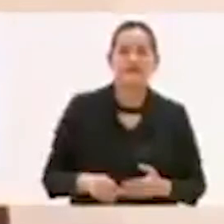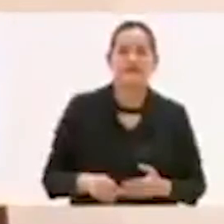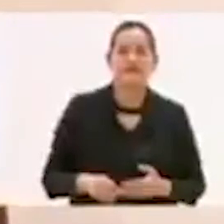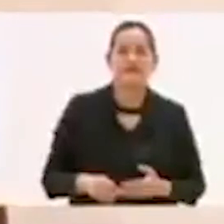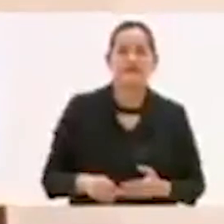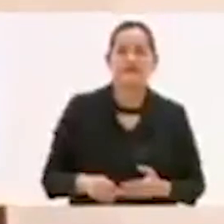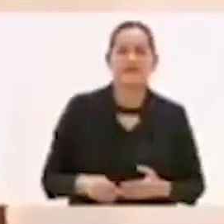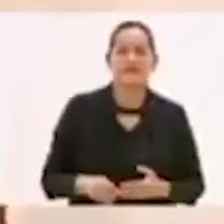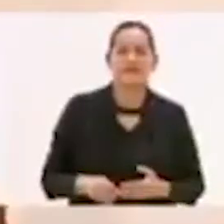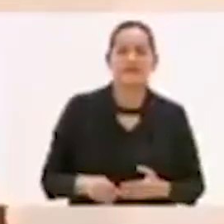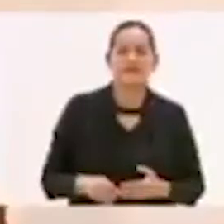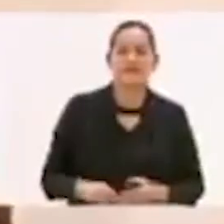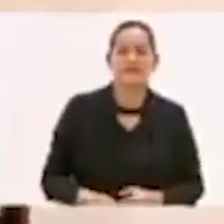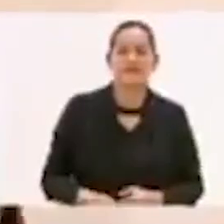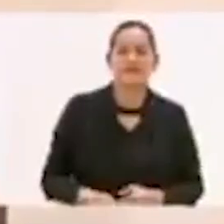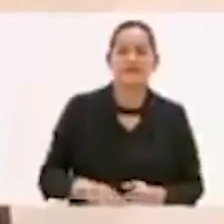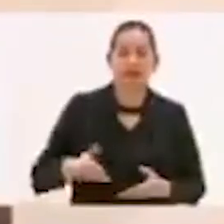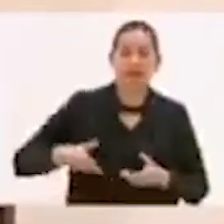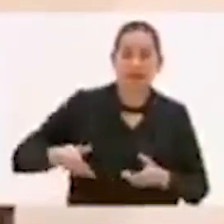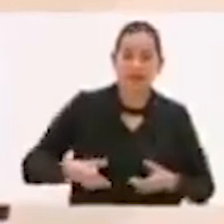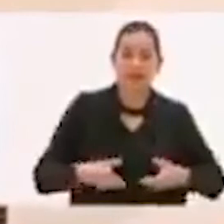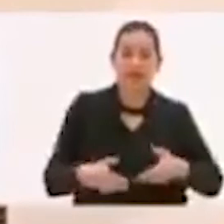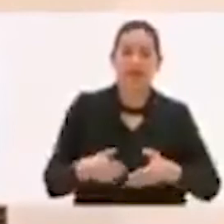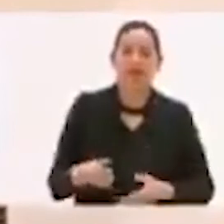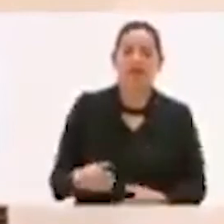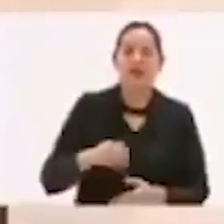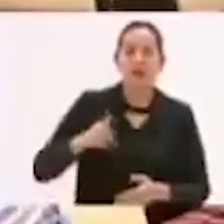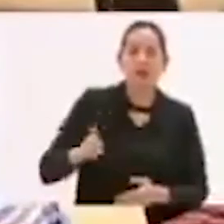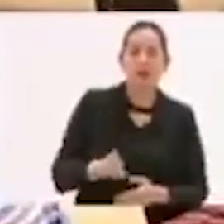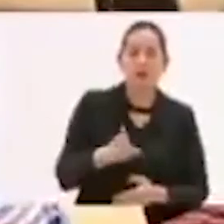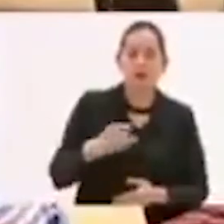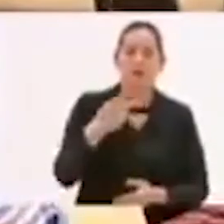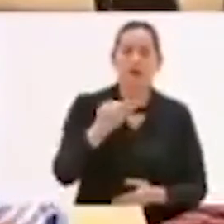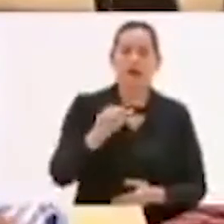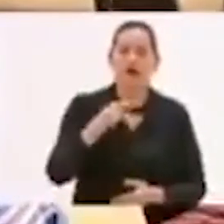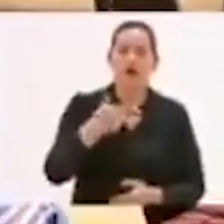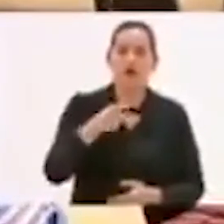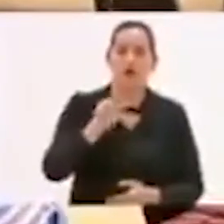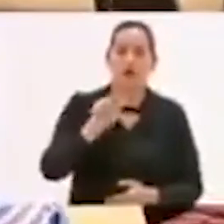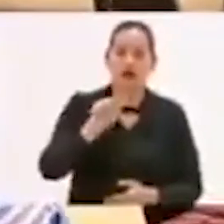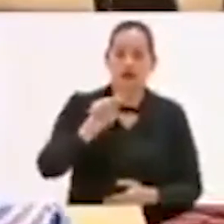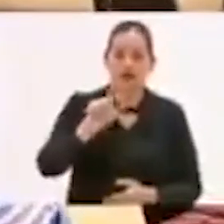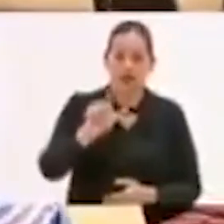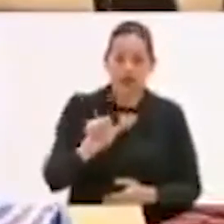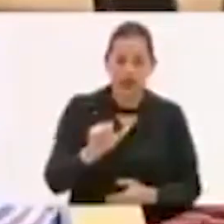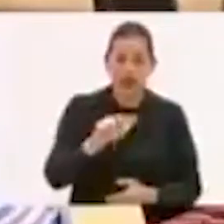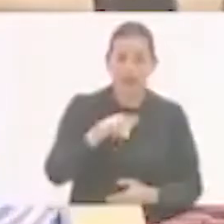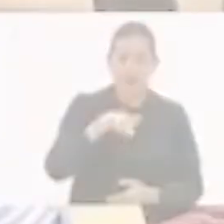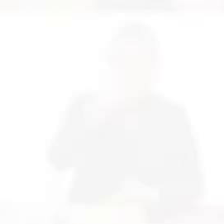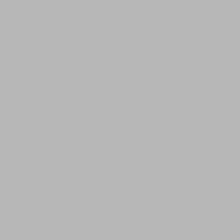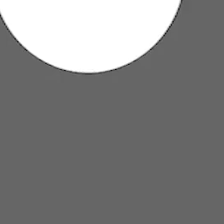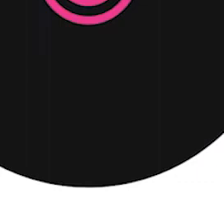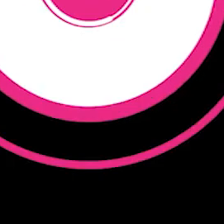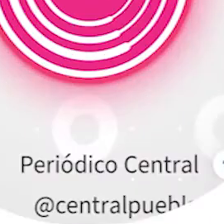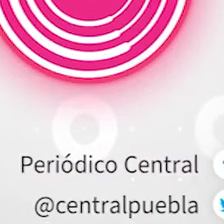tierras. La carretera de la la Pahuatlán a Jicotepec. Vamos a